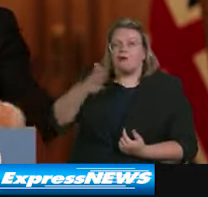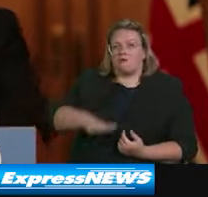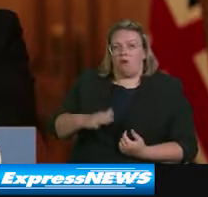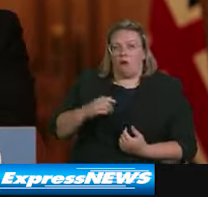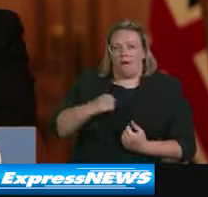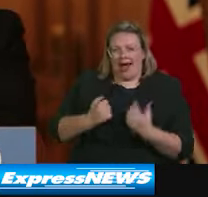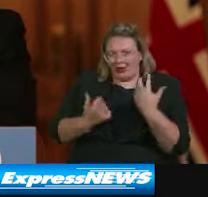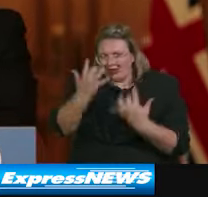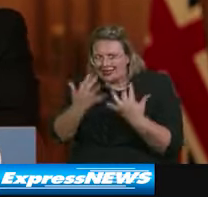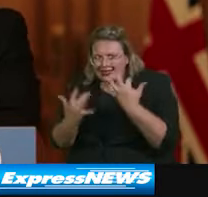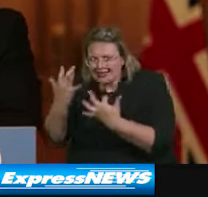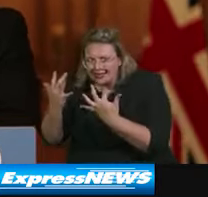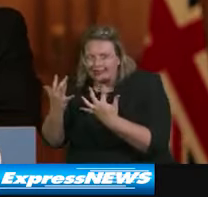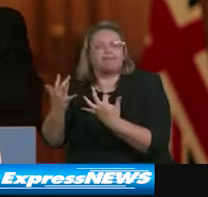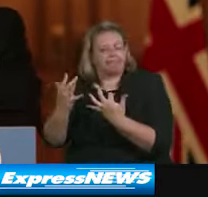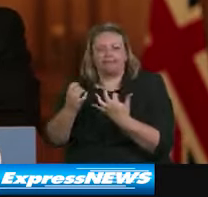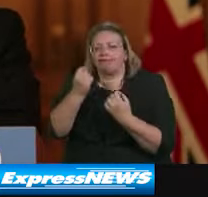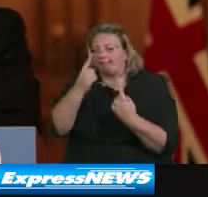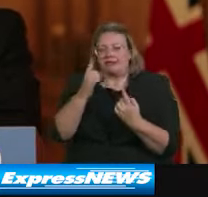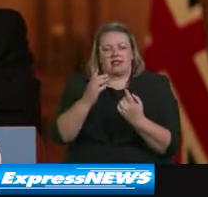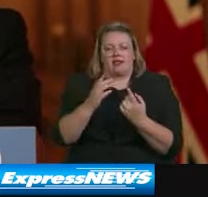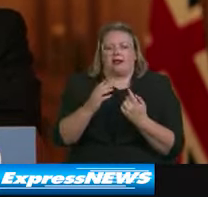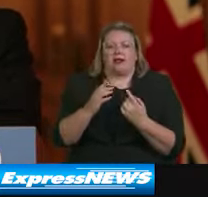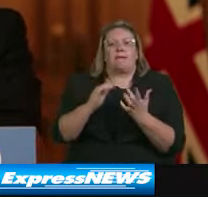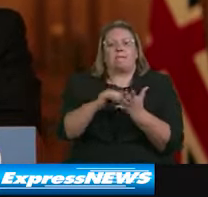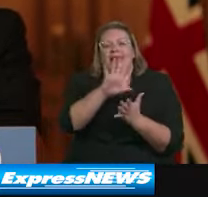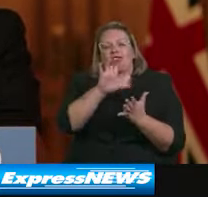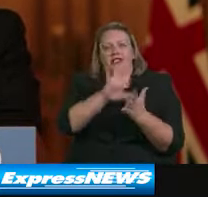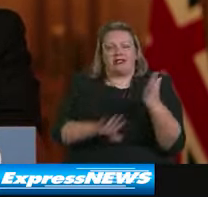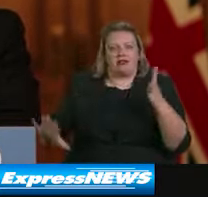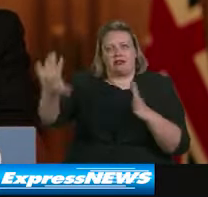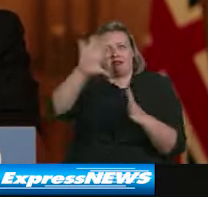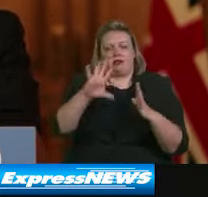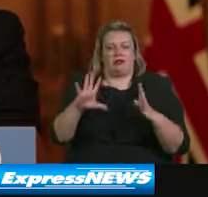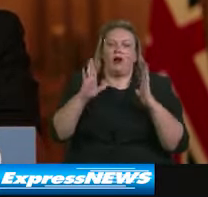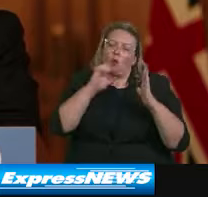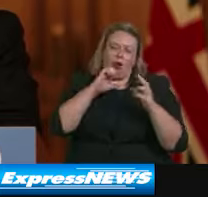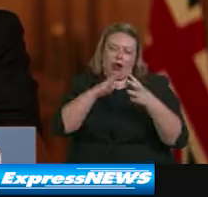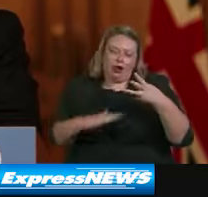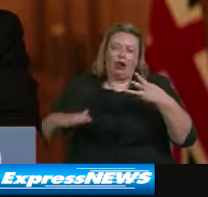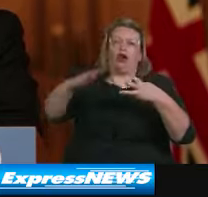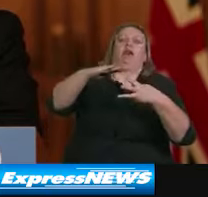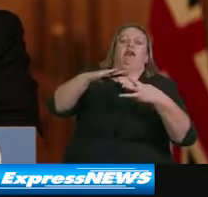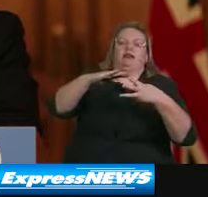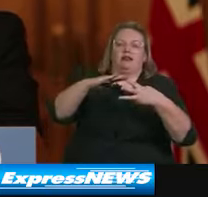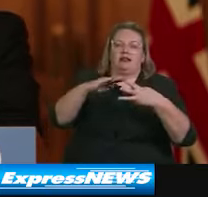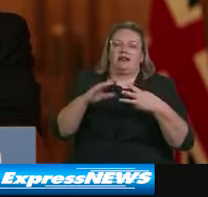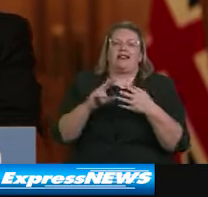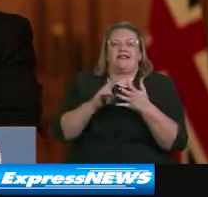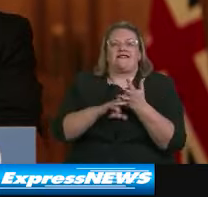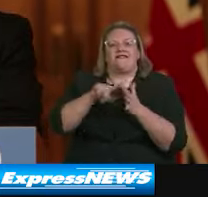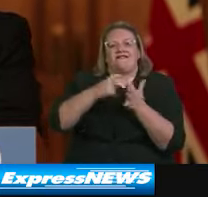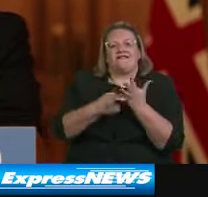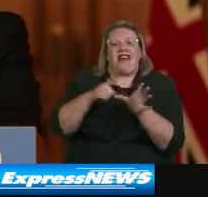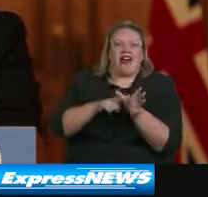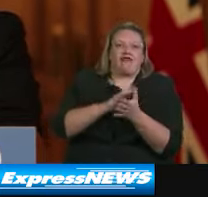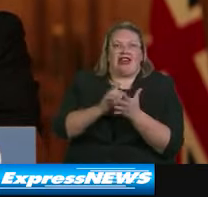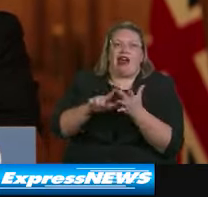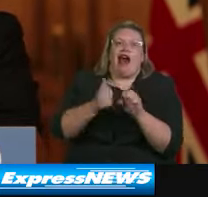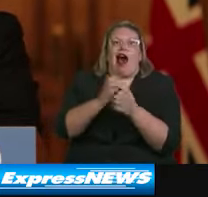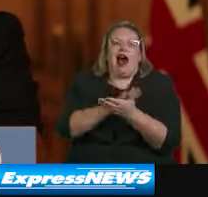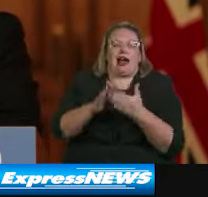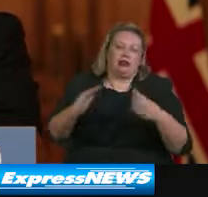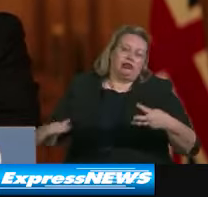al nivel de alerta muy alto. Eso significa que los pubs y bares deben cerrar, a menos que sirvan comidas abundantes.